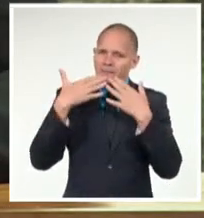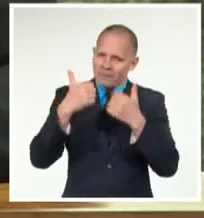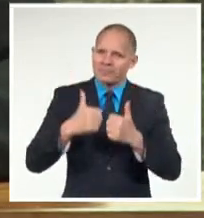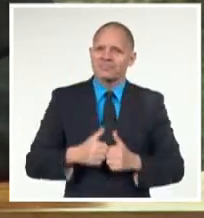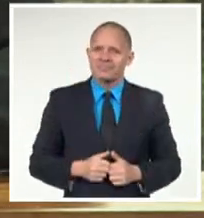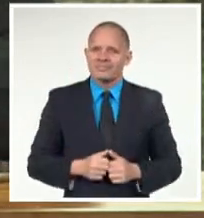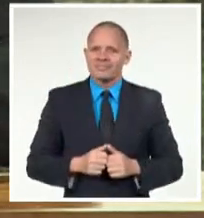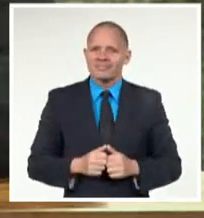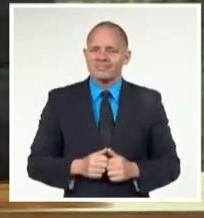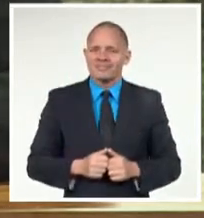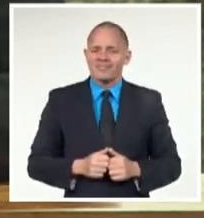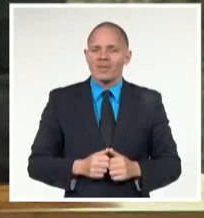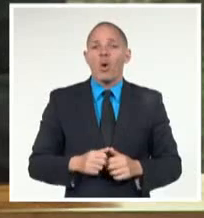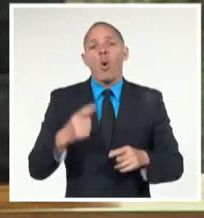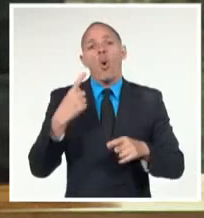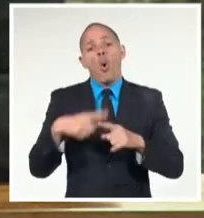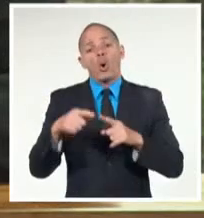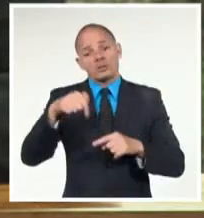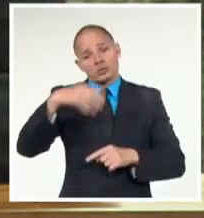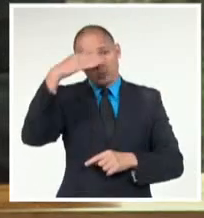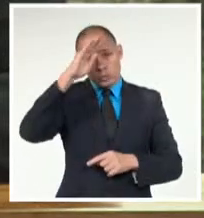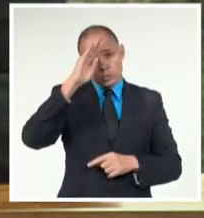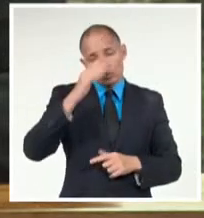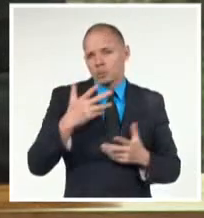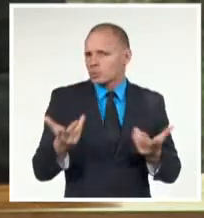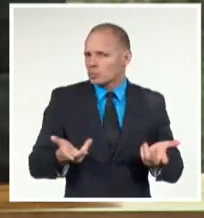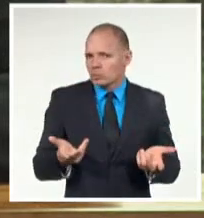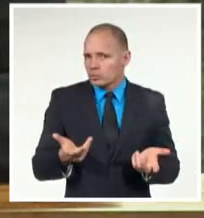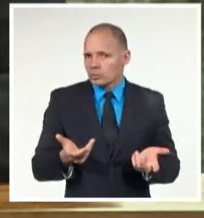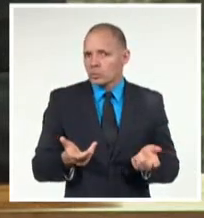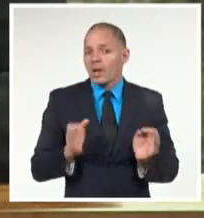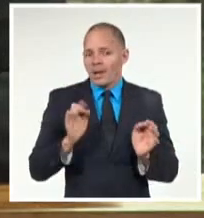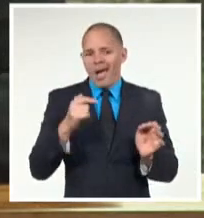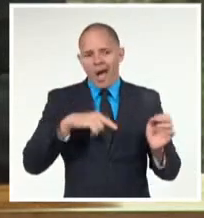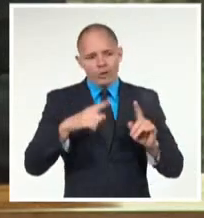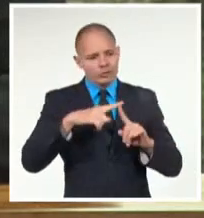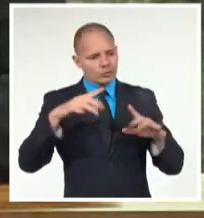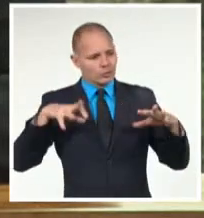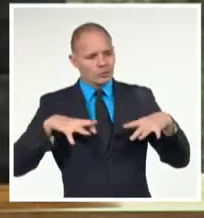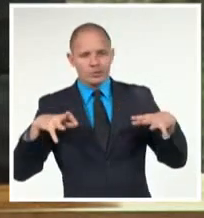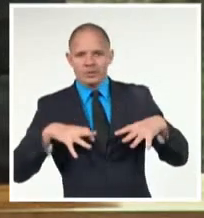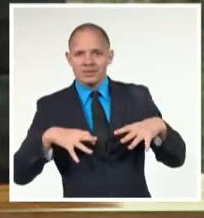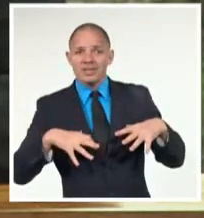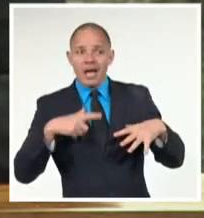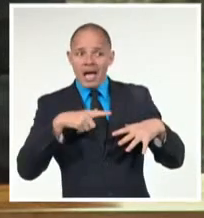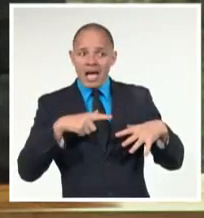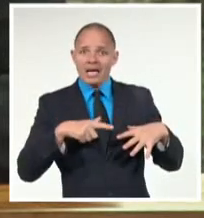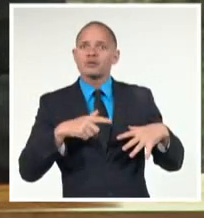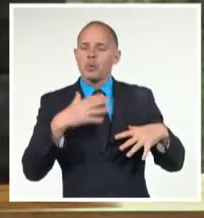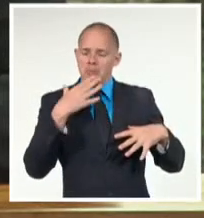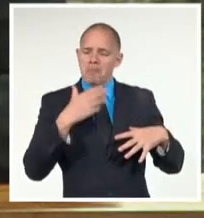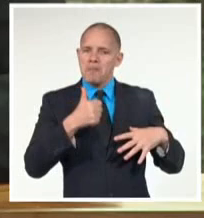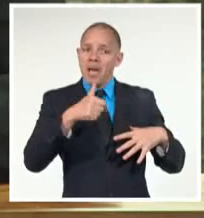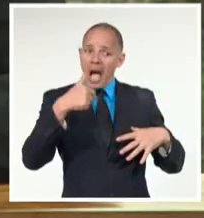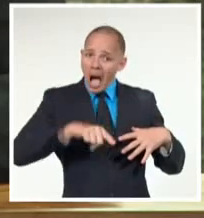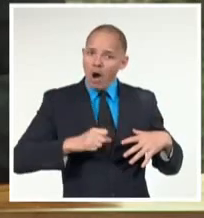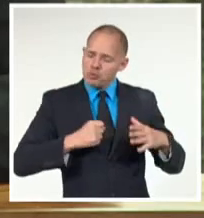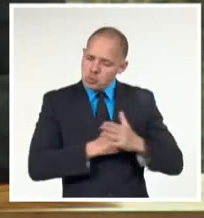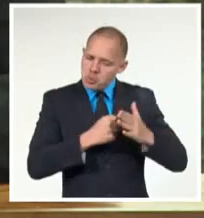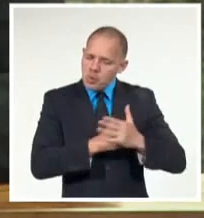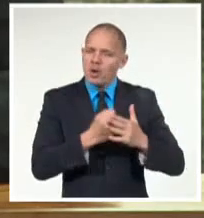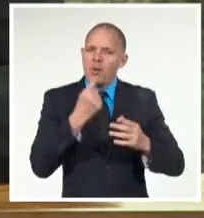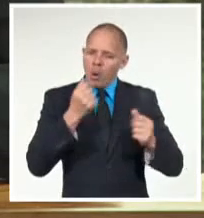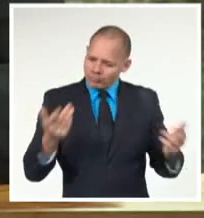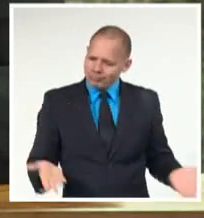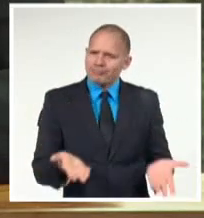sino que en el caso particular de Cuba, reconvierta al sector del turismo en motor natural de nuestro desarrollo económico.